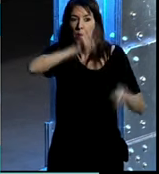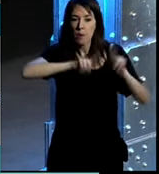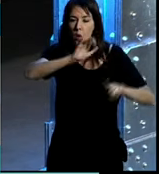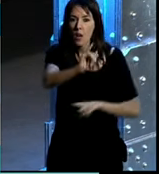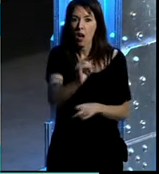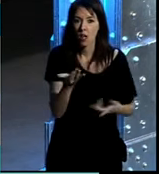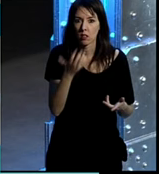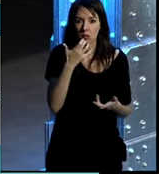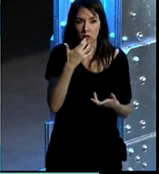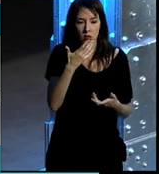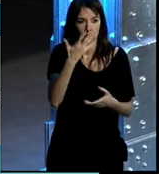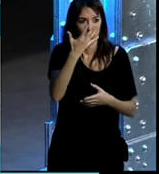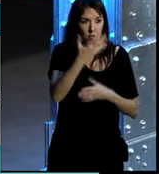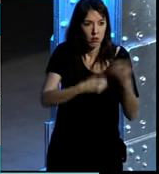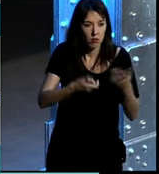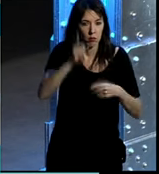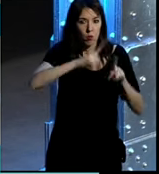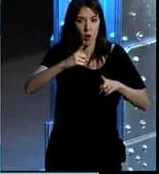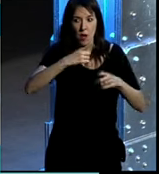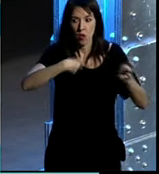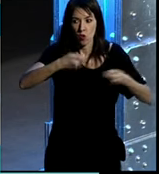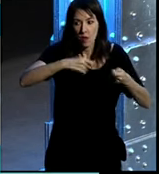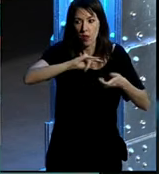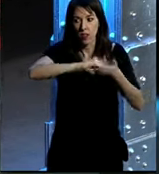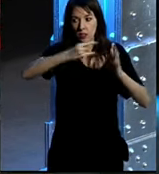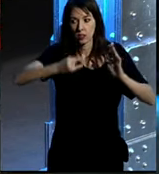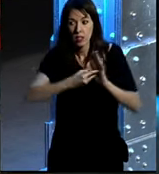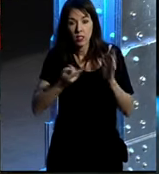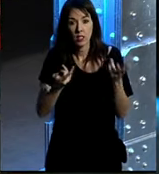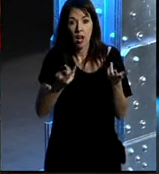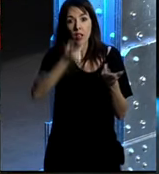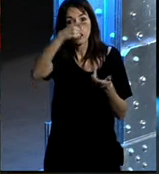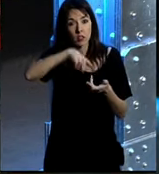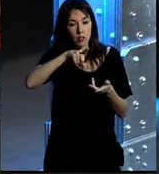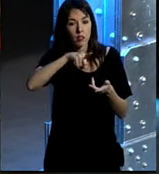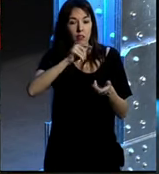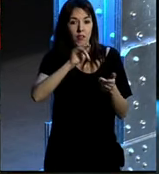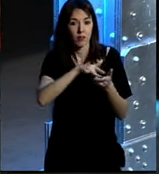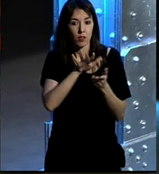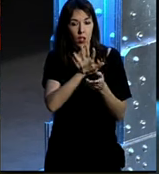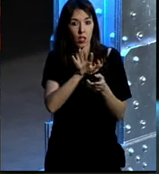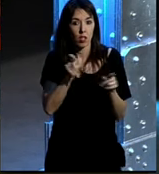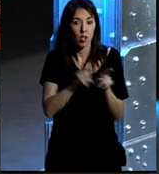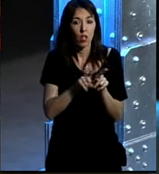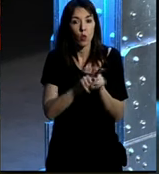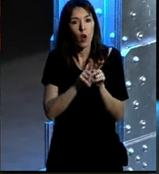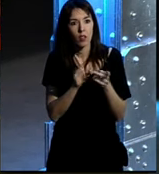tiene una incidencia comercial técnica y que no entra precisamente